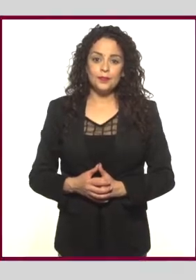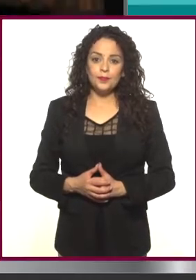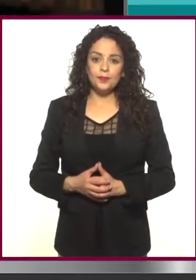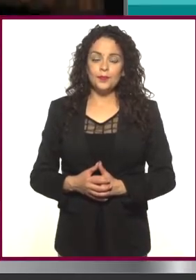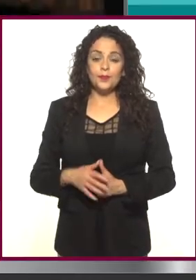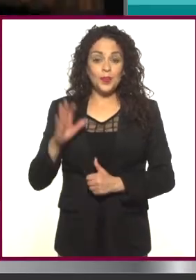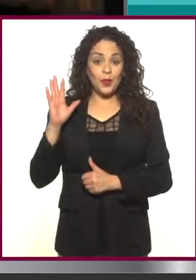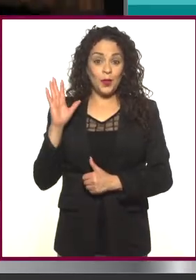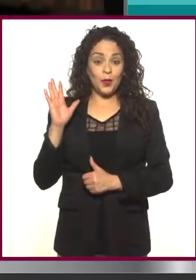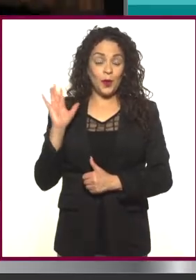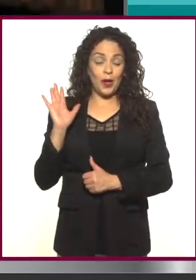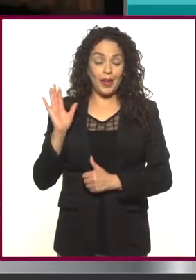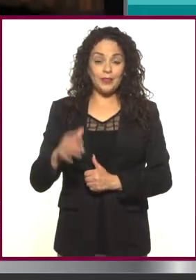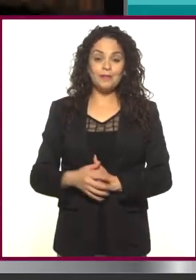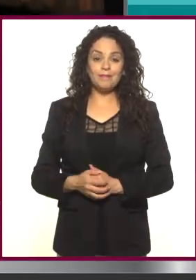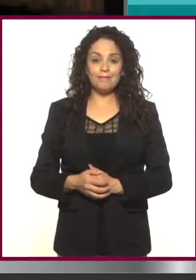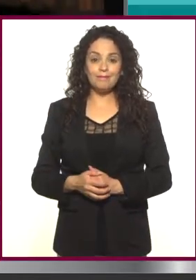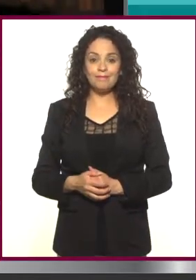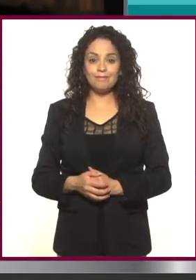¡Hola!